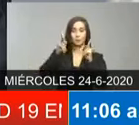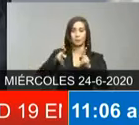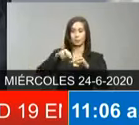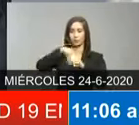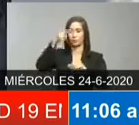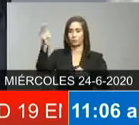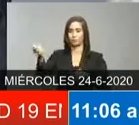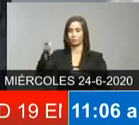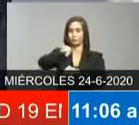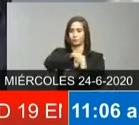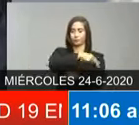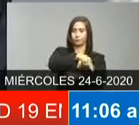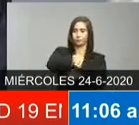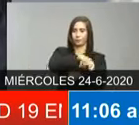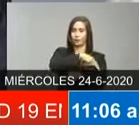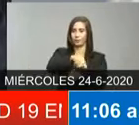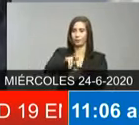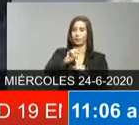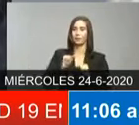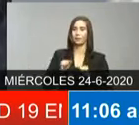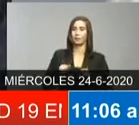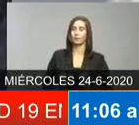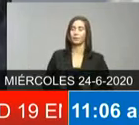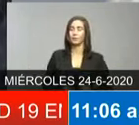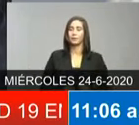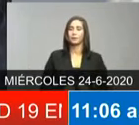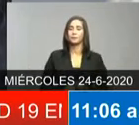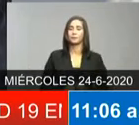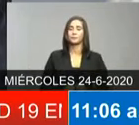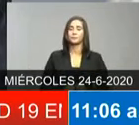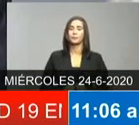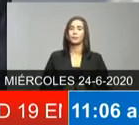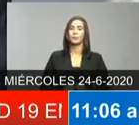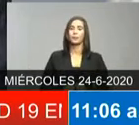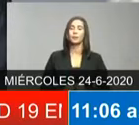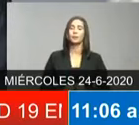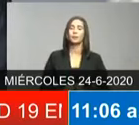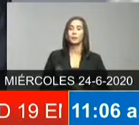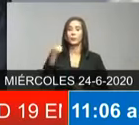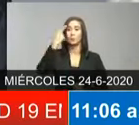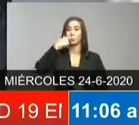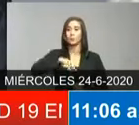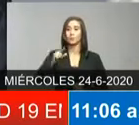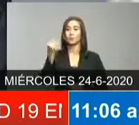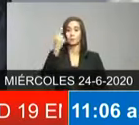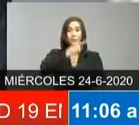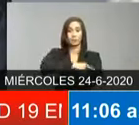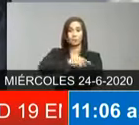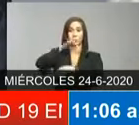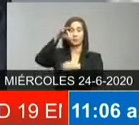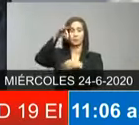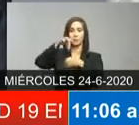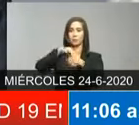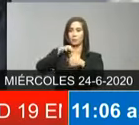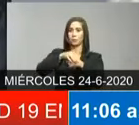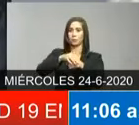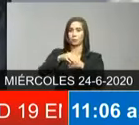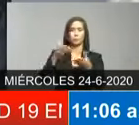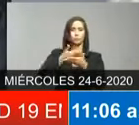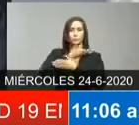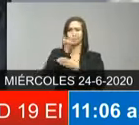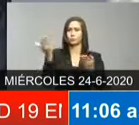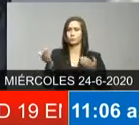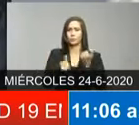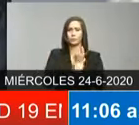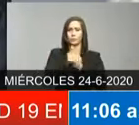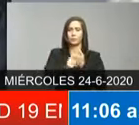la mayoría del pueblo dominicano está en la calle y que por tanto el proceso electoral al día de hoy no